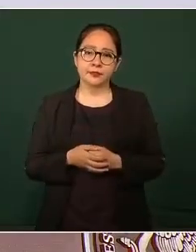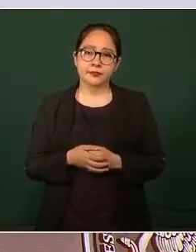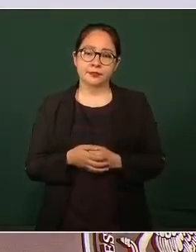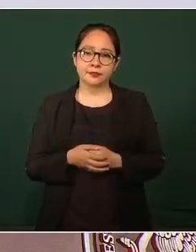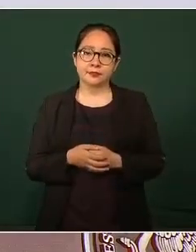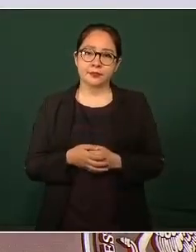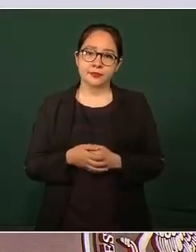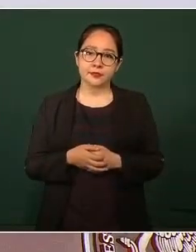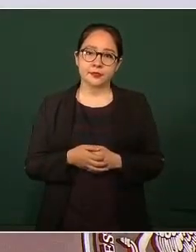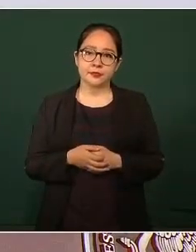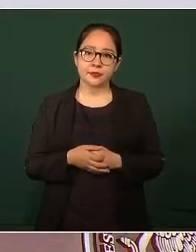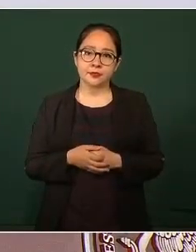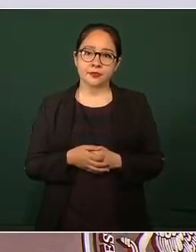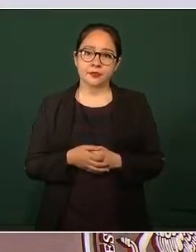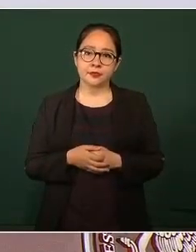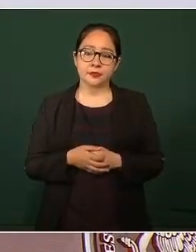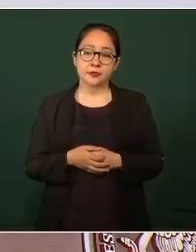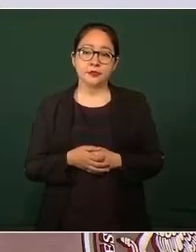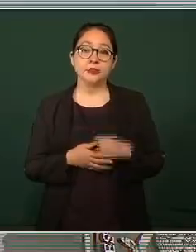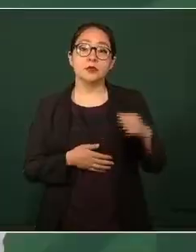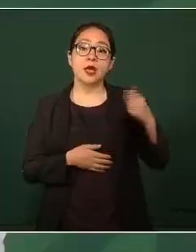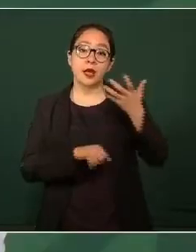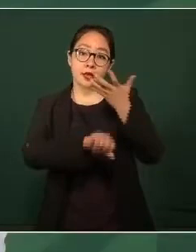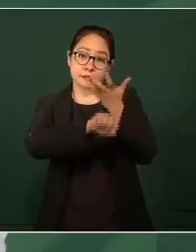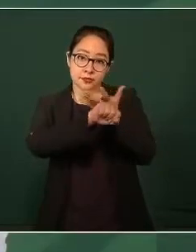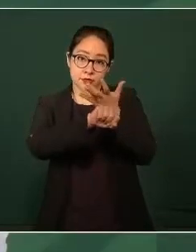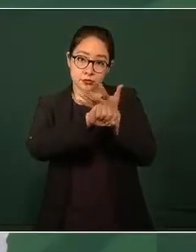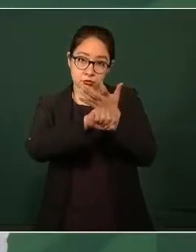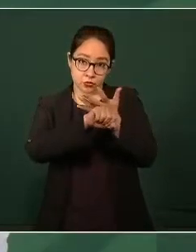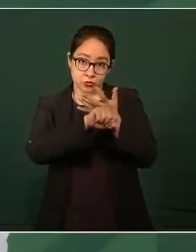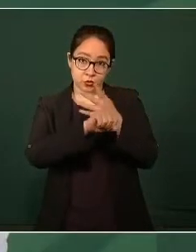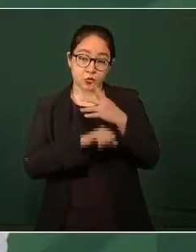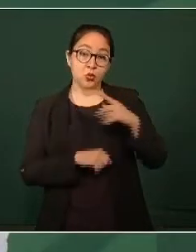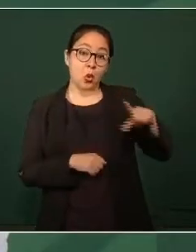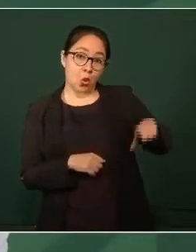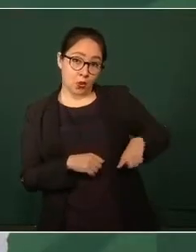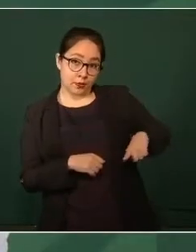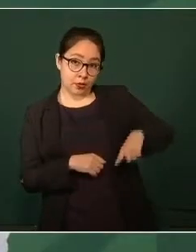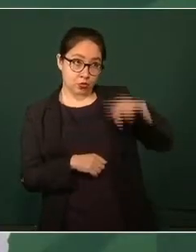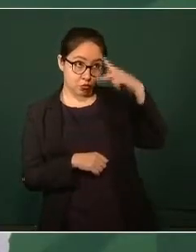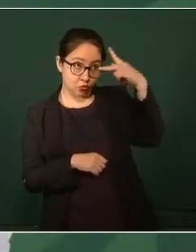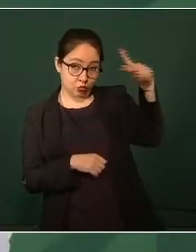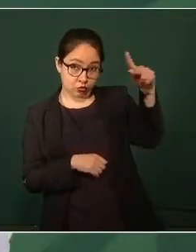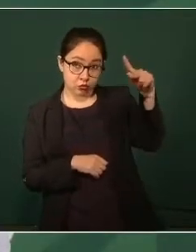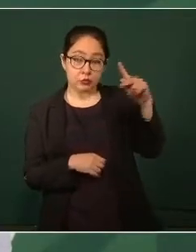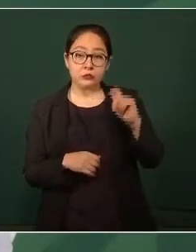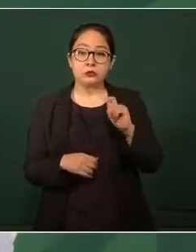gobierno de Estados Unidos ha decidido